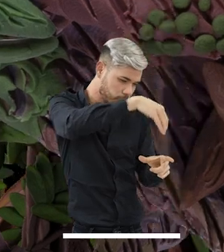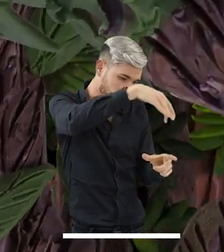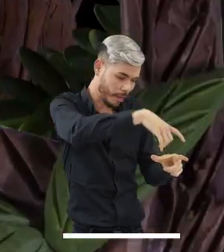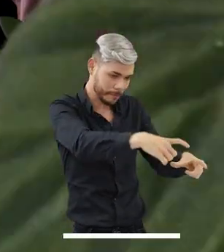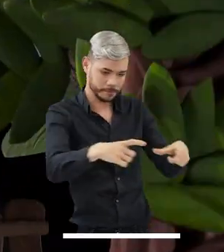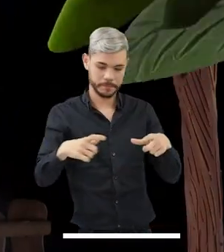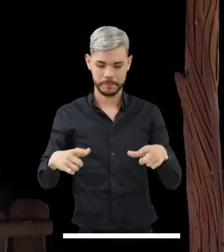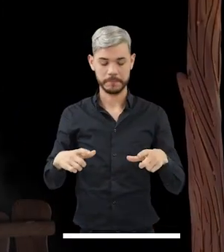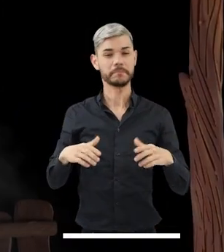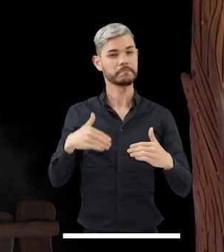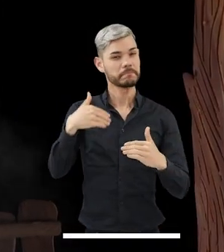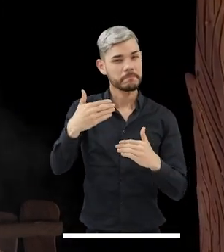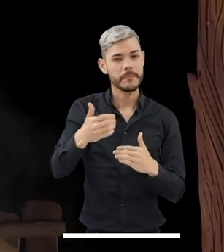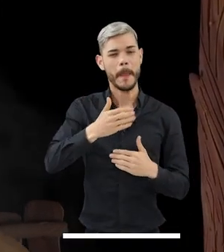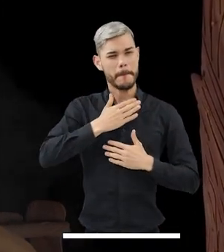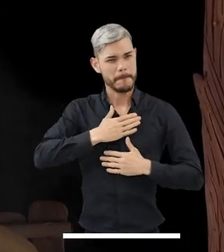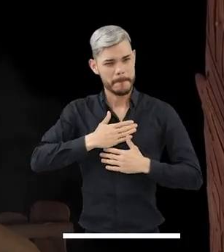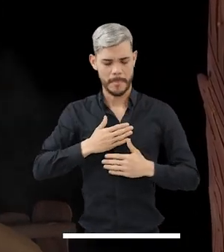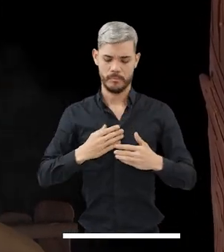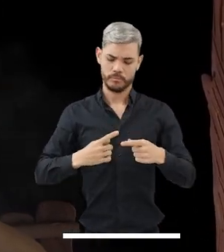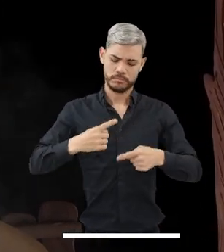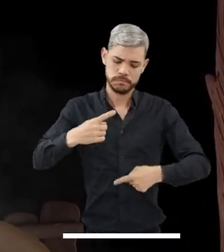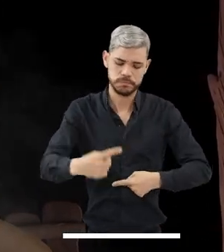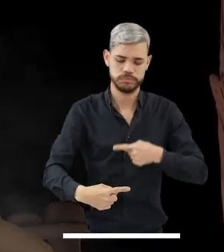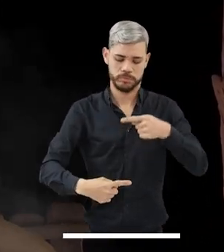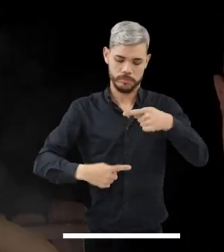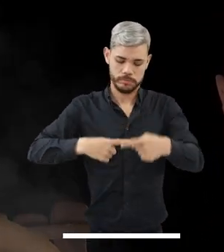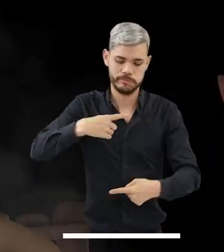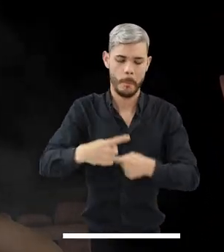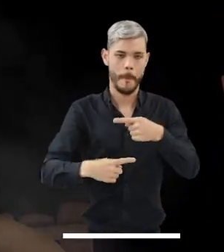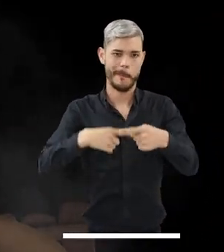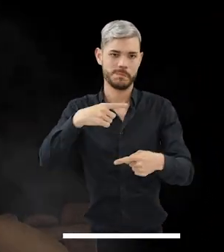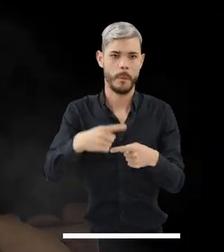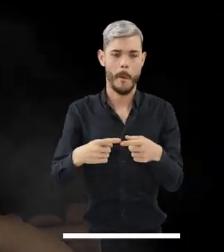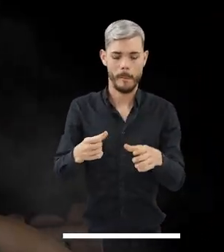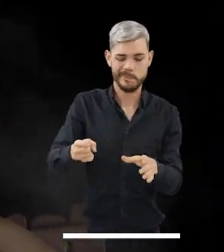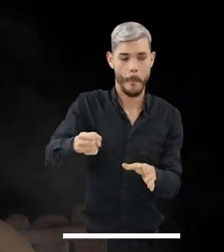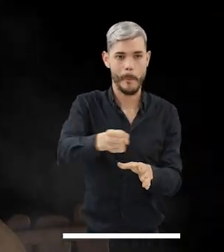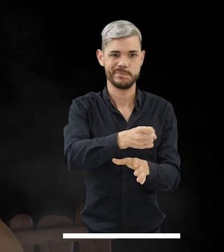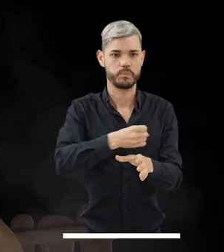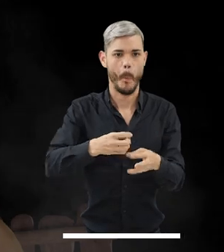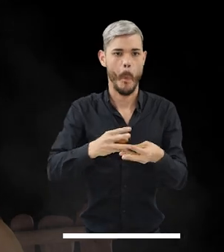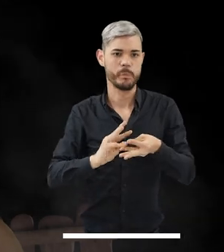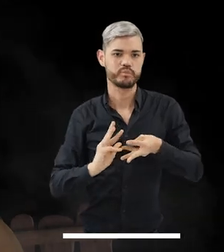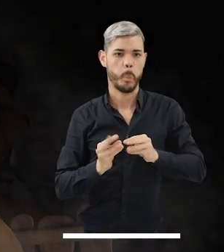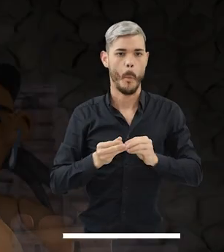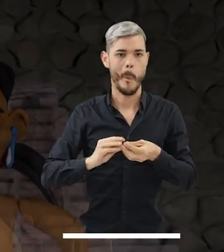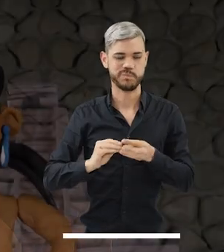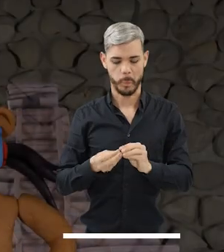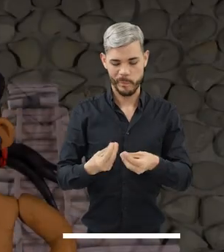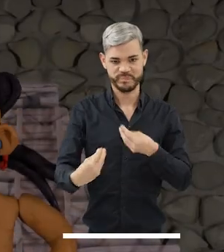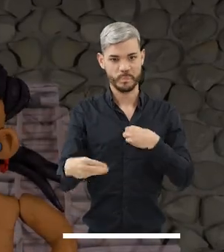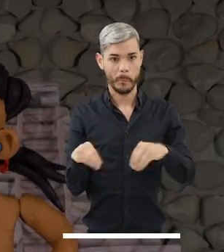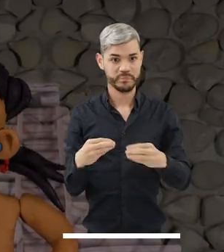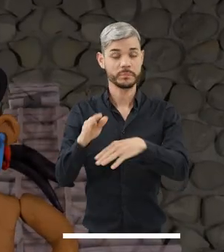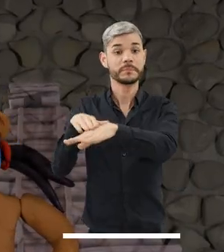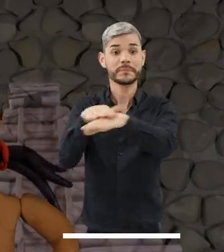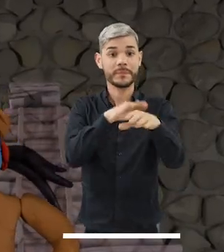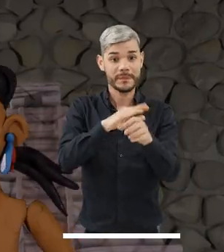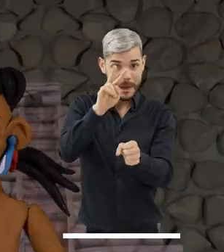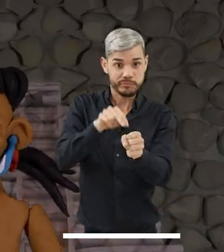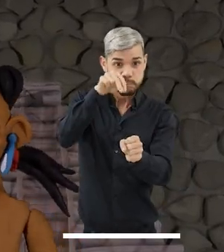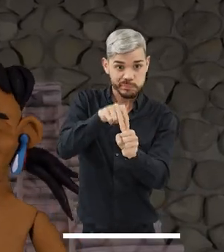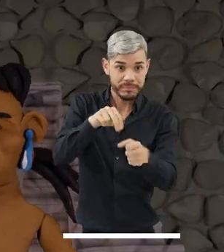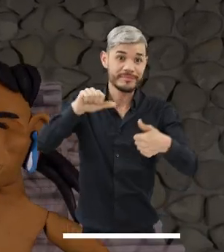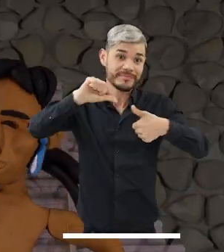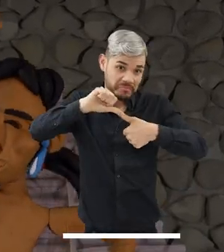Luego, pacientemente forma bolas haciendo cuajar el látex al humo. Los indígenas de Centro y Sudamérica dieron